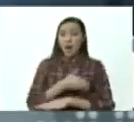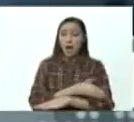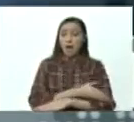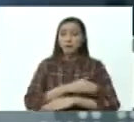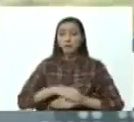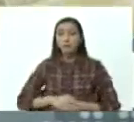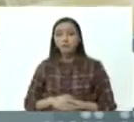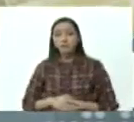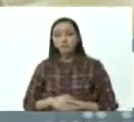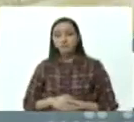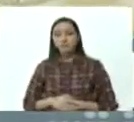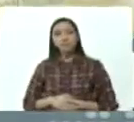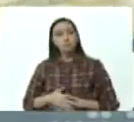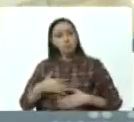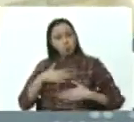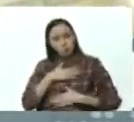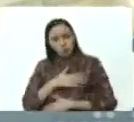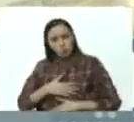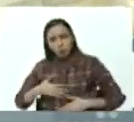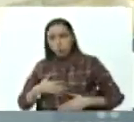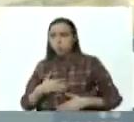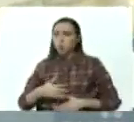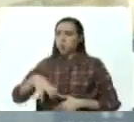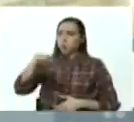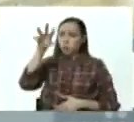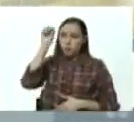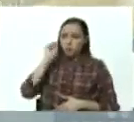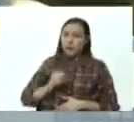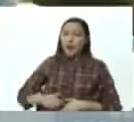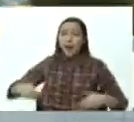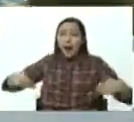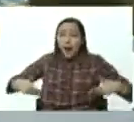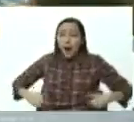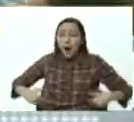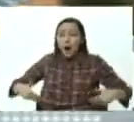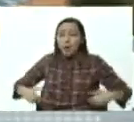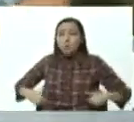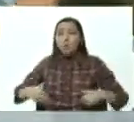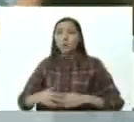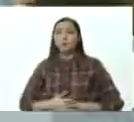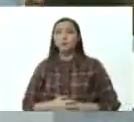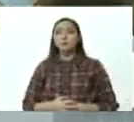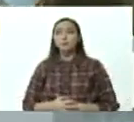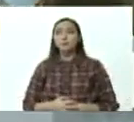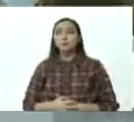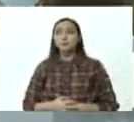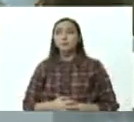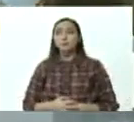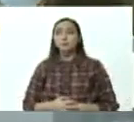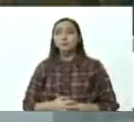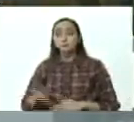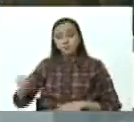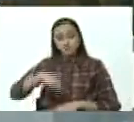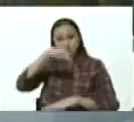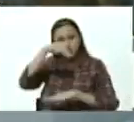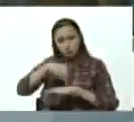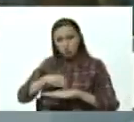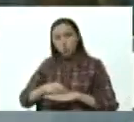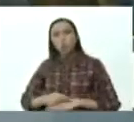y en armonía y en sintonía con ese gran esfuerzo de entendimiento nacional tras